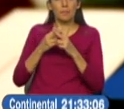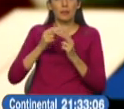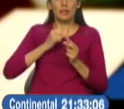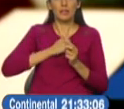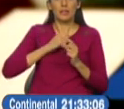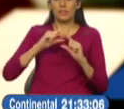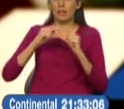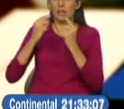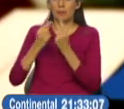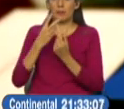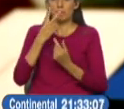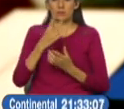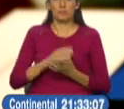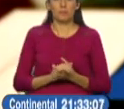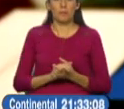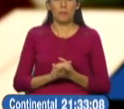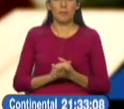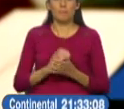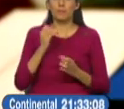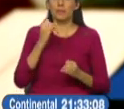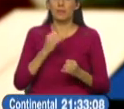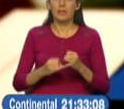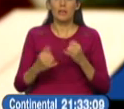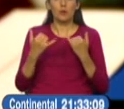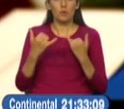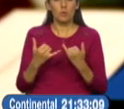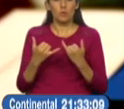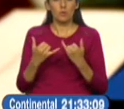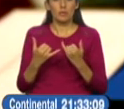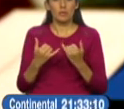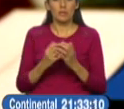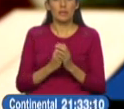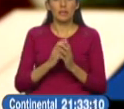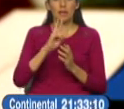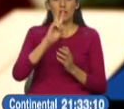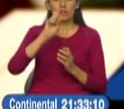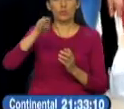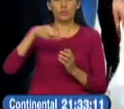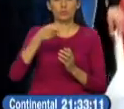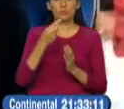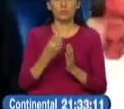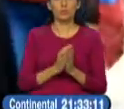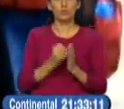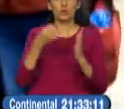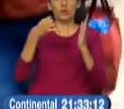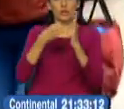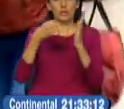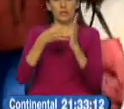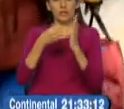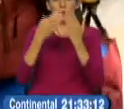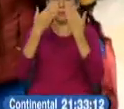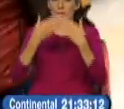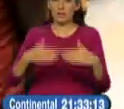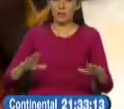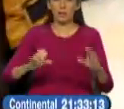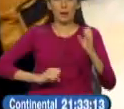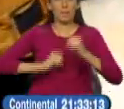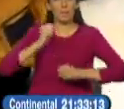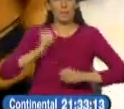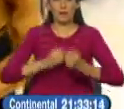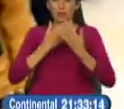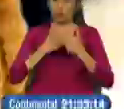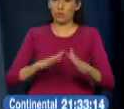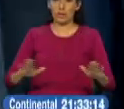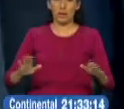sociedades no residentes y la única que se mantiene vigente el incremento de dos puntos del IVA, misma que finalizará en mayo de este año.